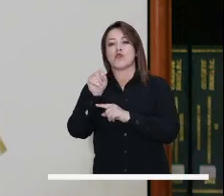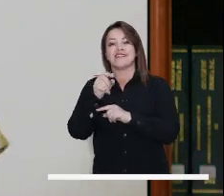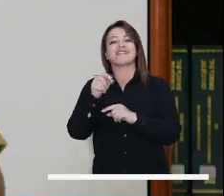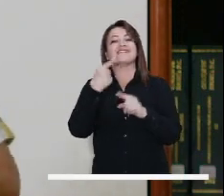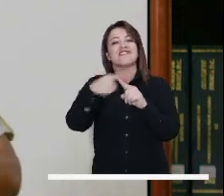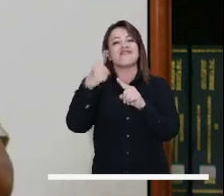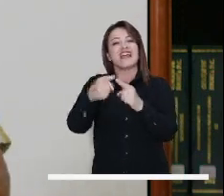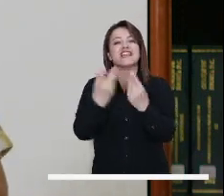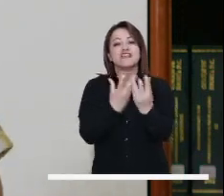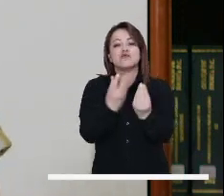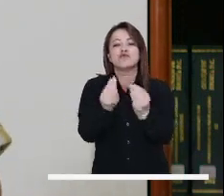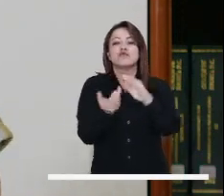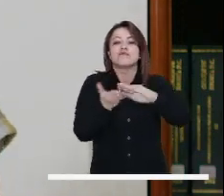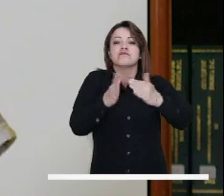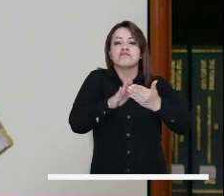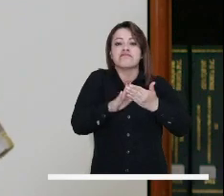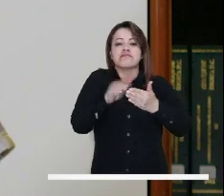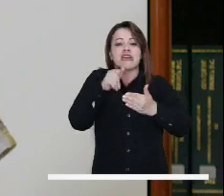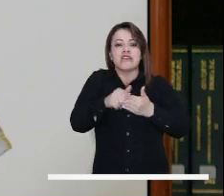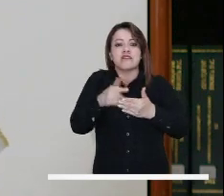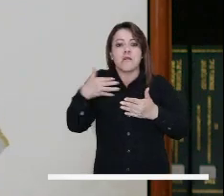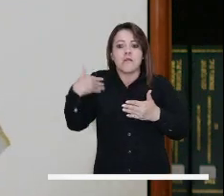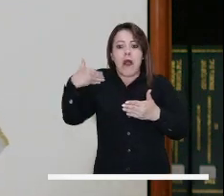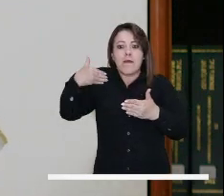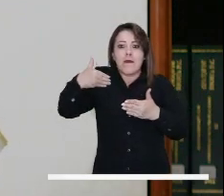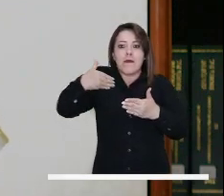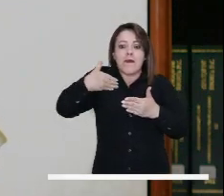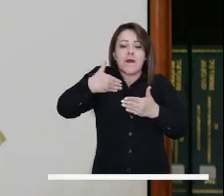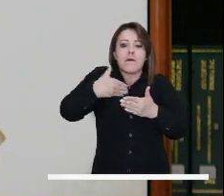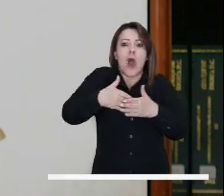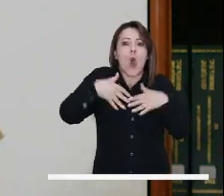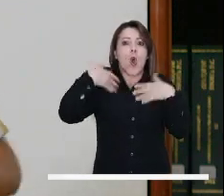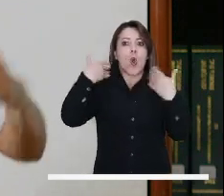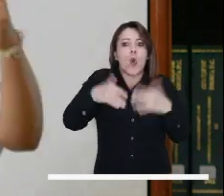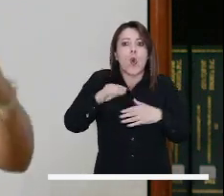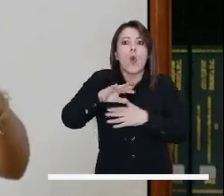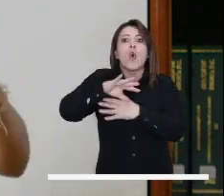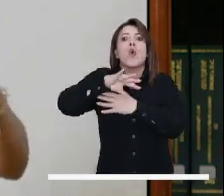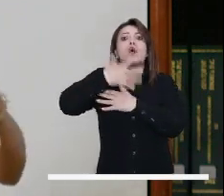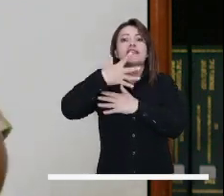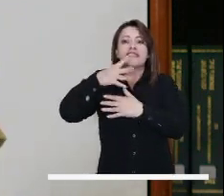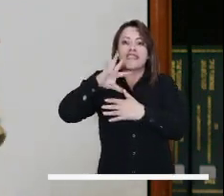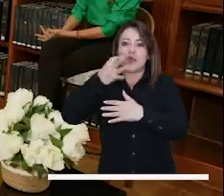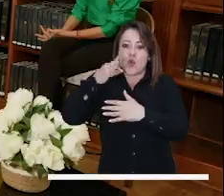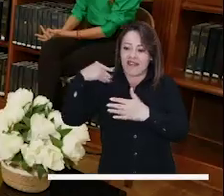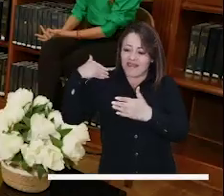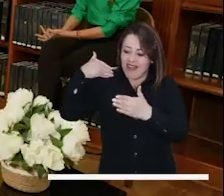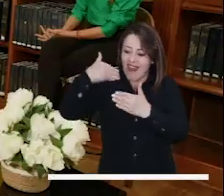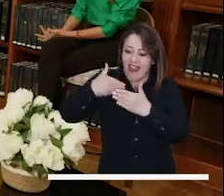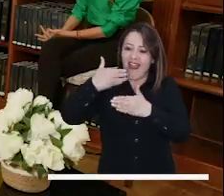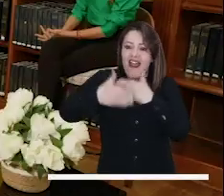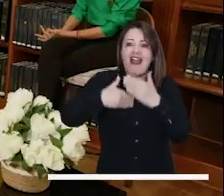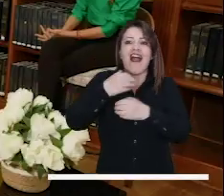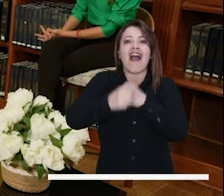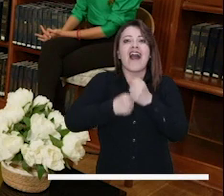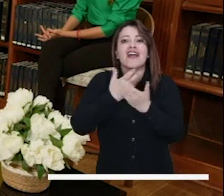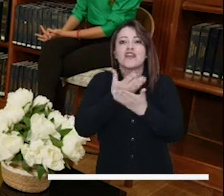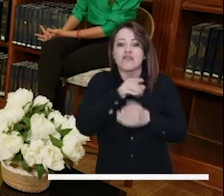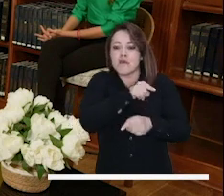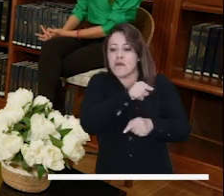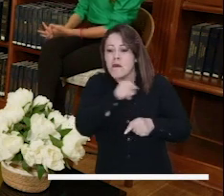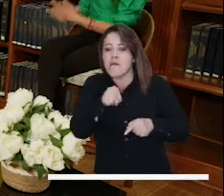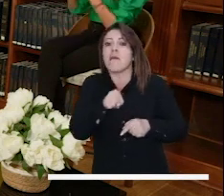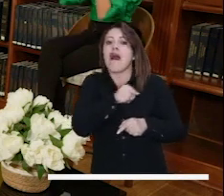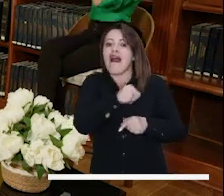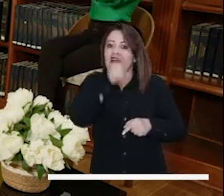Chihuahuque, a los Neuta, llevan más de cinco siglos presentes en la ciudad, pero qué difícil fue que les